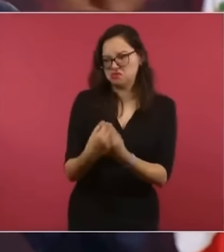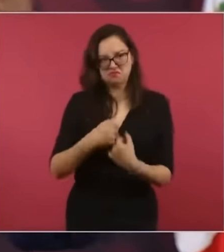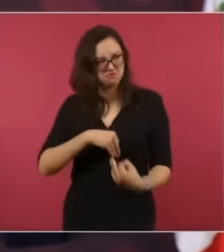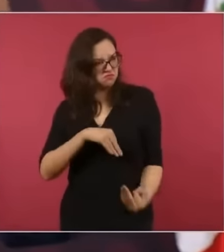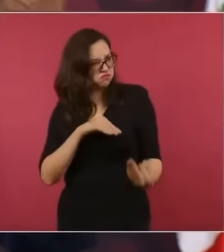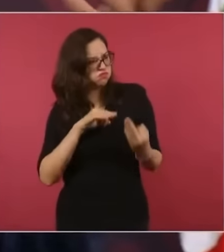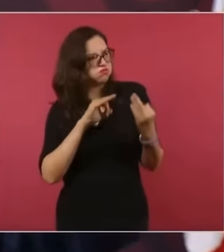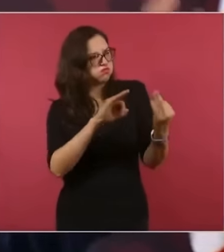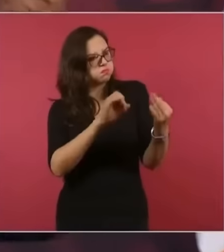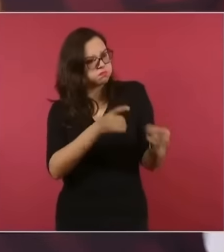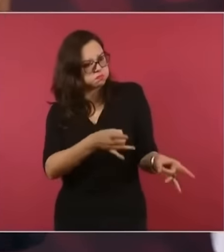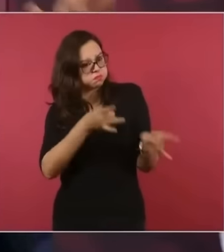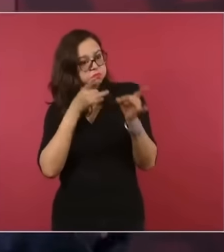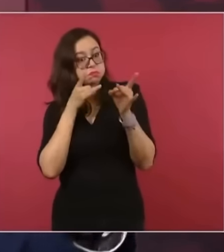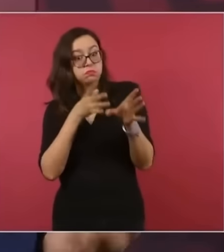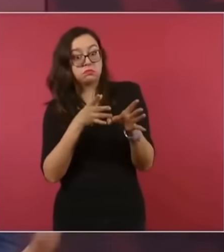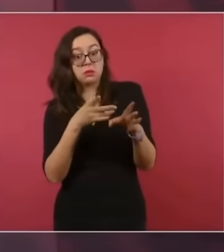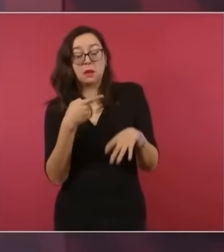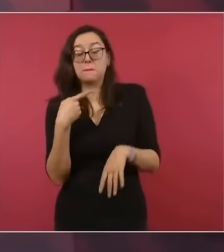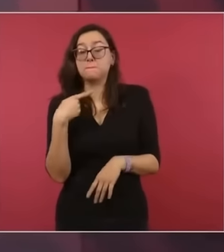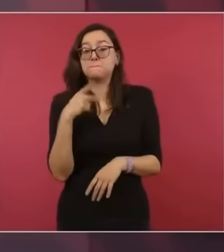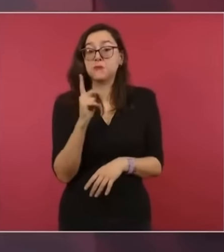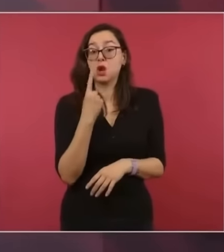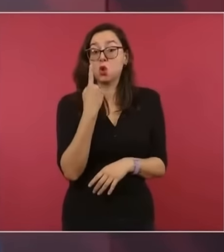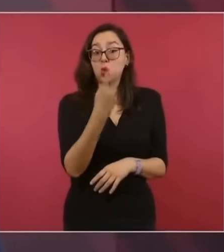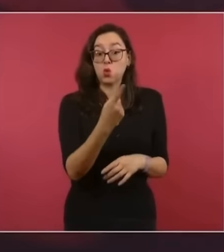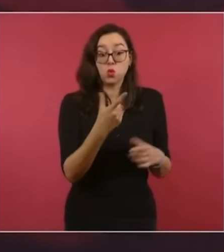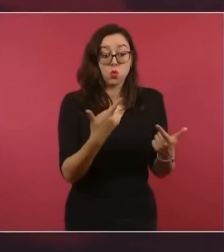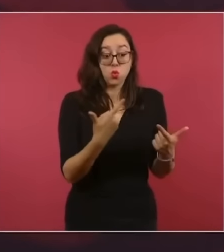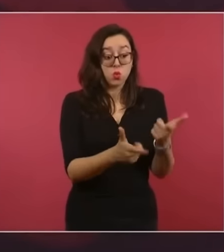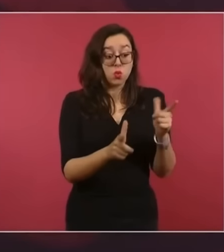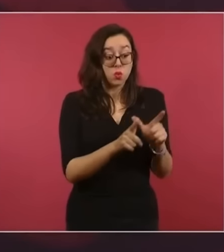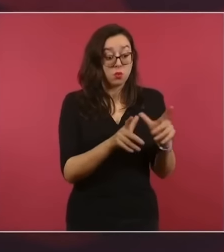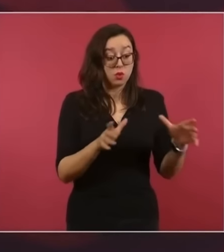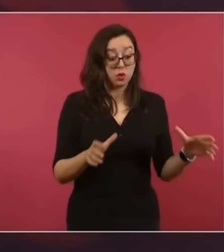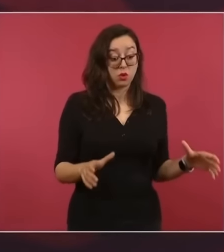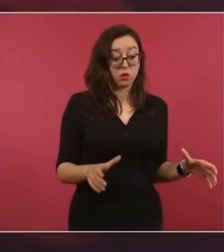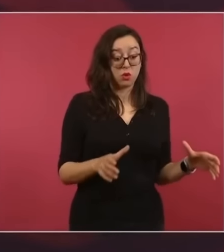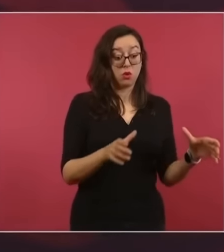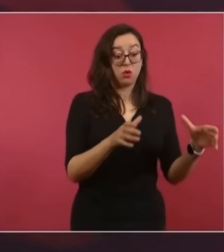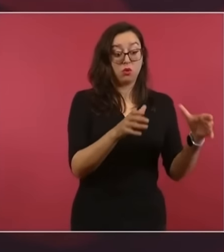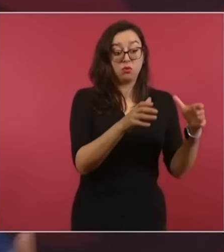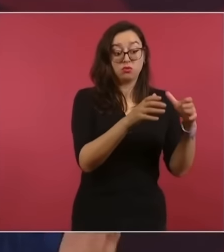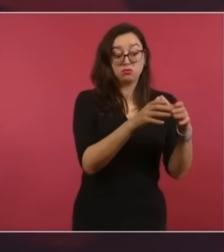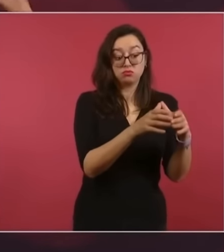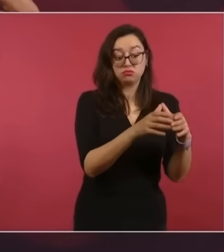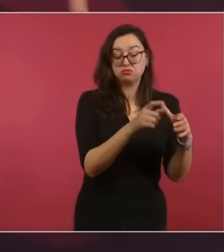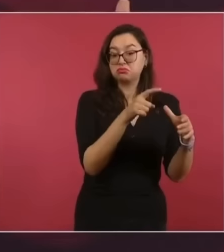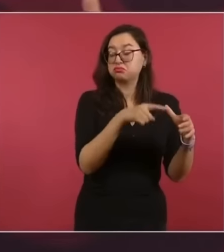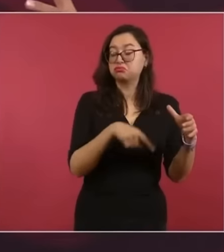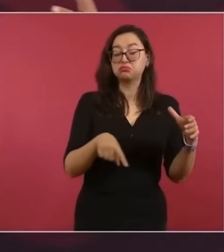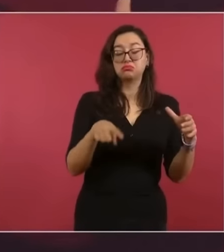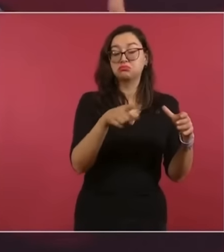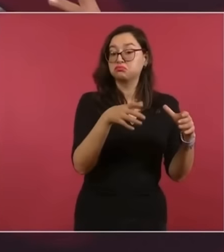los conservadores para dividir